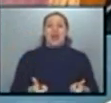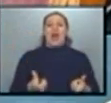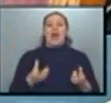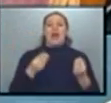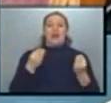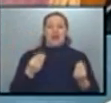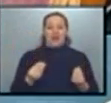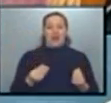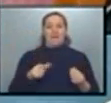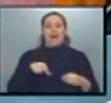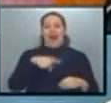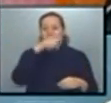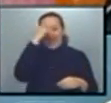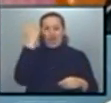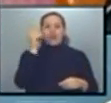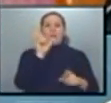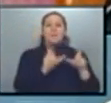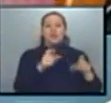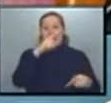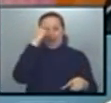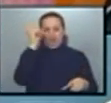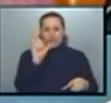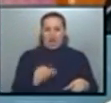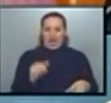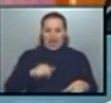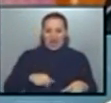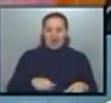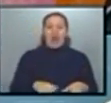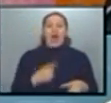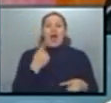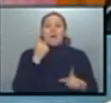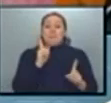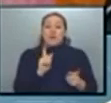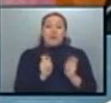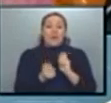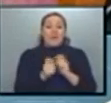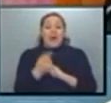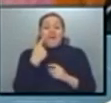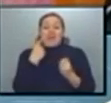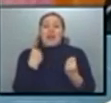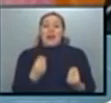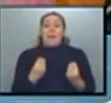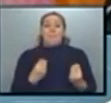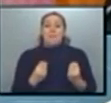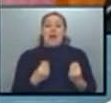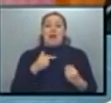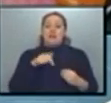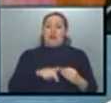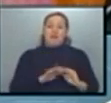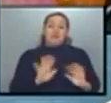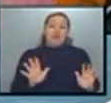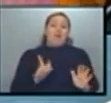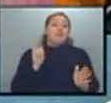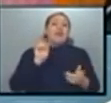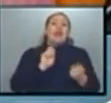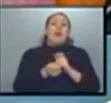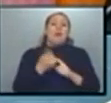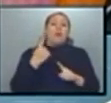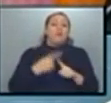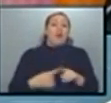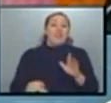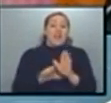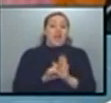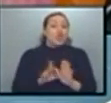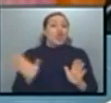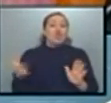capitales nacionales. Así que estas son las modificaciones, veremos qué sucede, el impacto es para el debate, esto ya está modificado por decreto, obviamente todos los